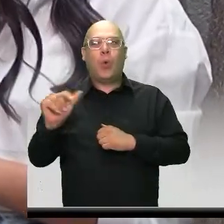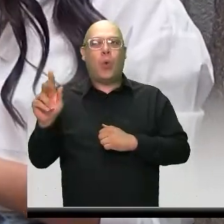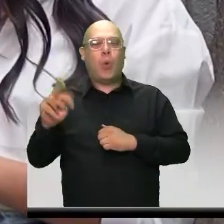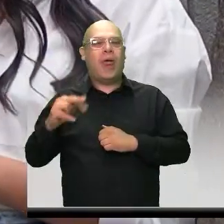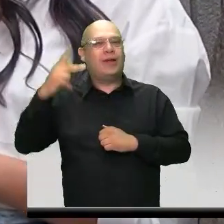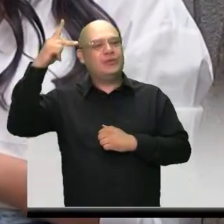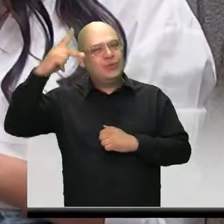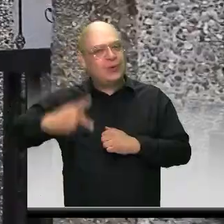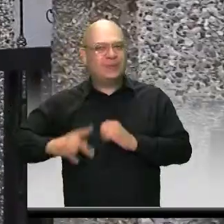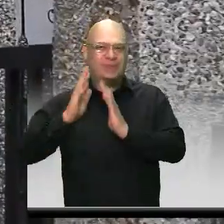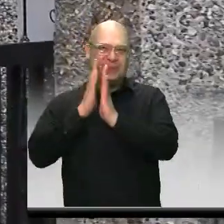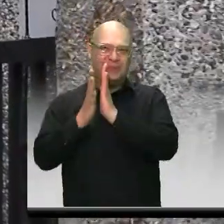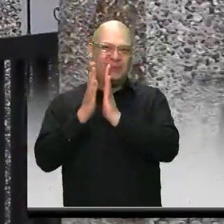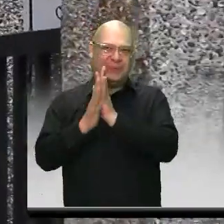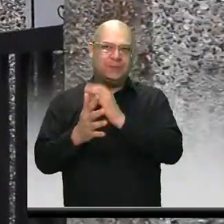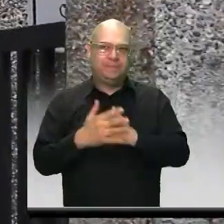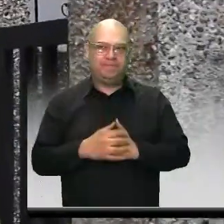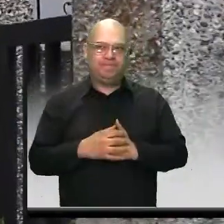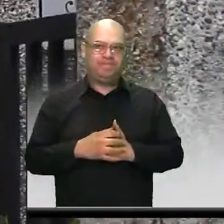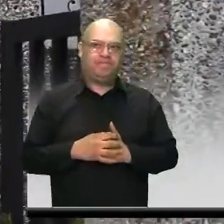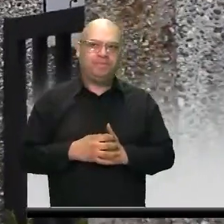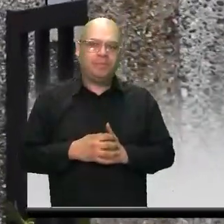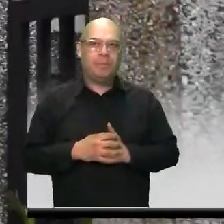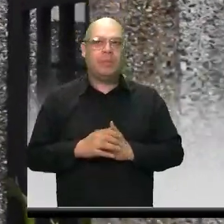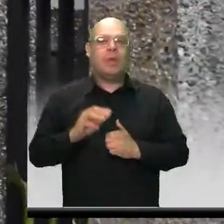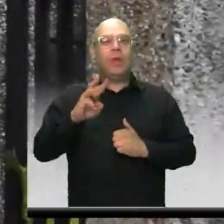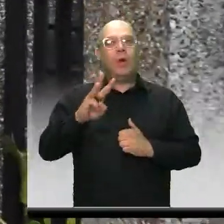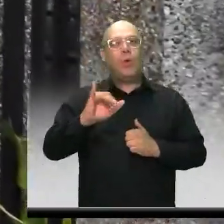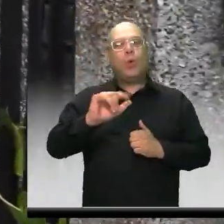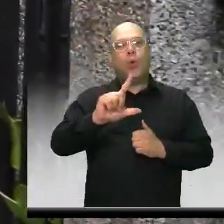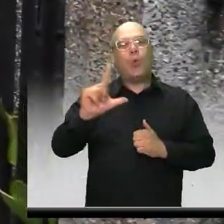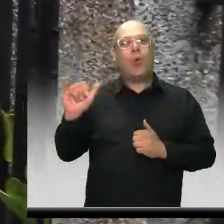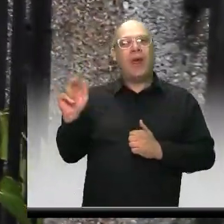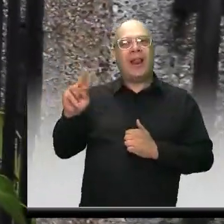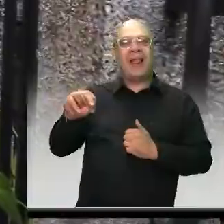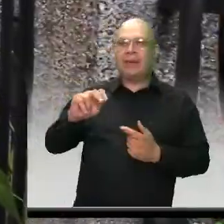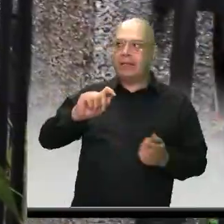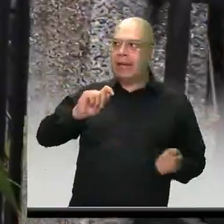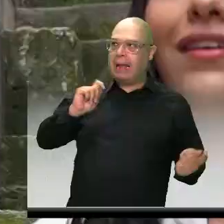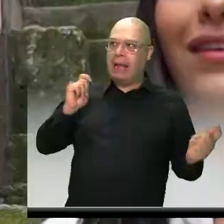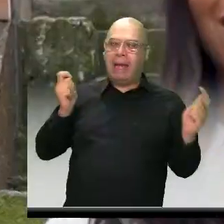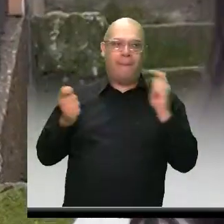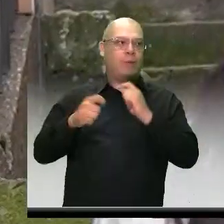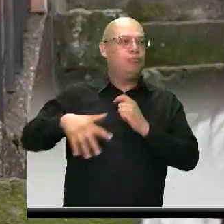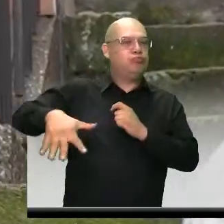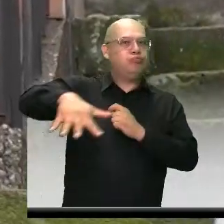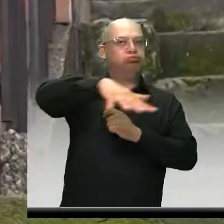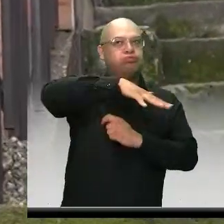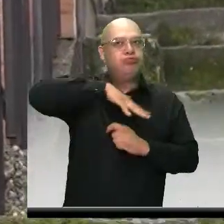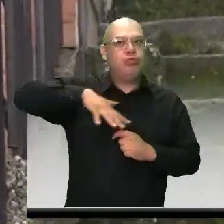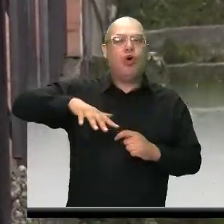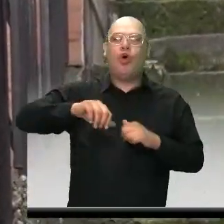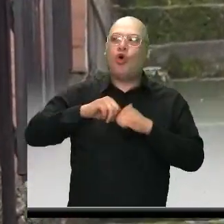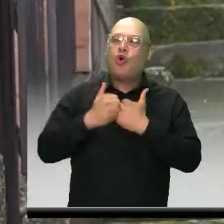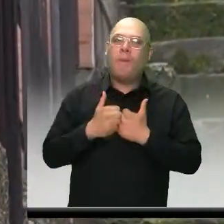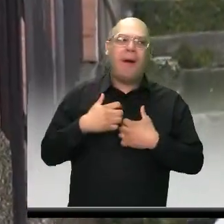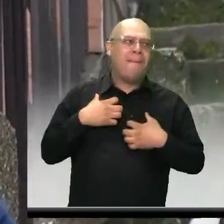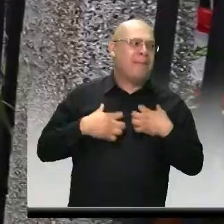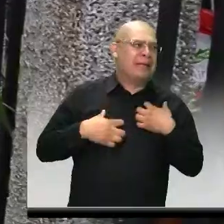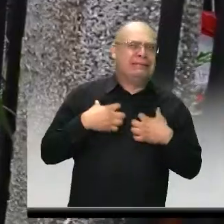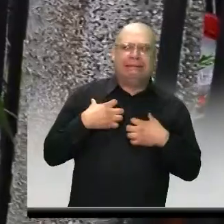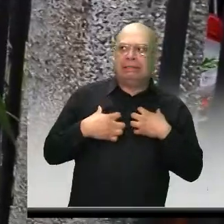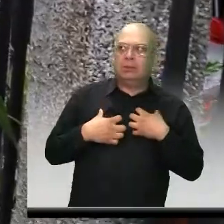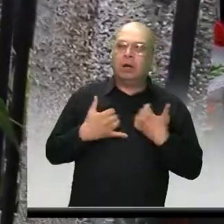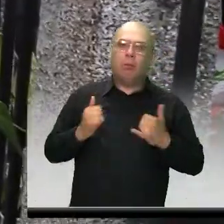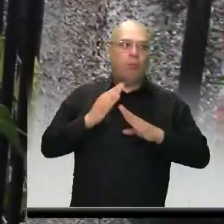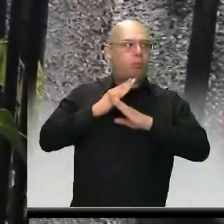contarnos. Así es, William nos contó cómo se transformó el barrio Loma Linda, cómo pasó el miedo a la seguridad